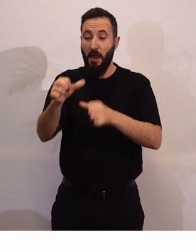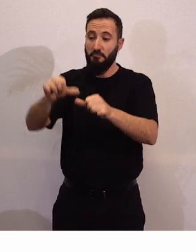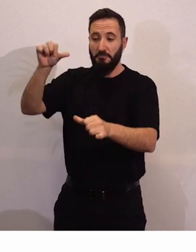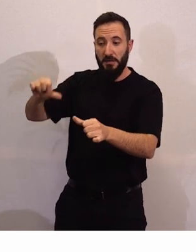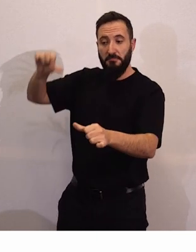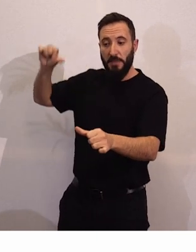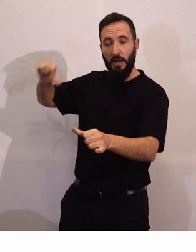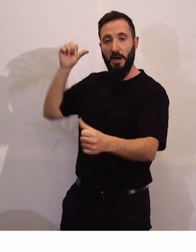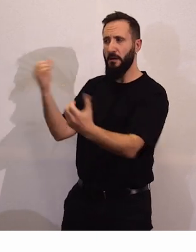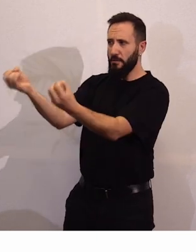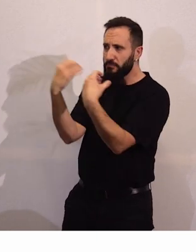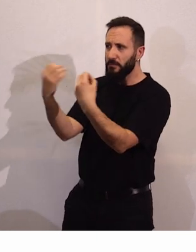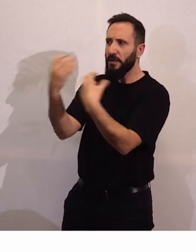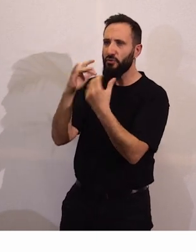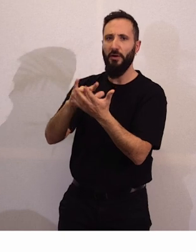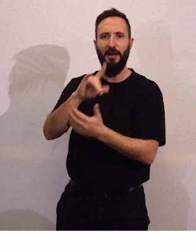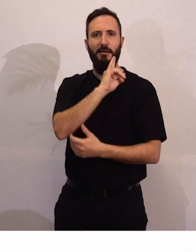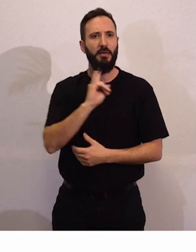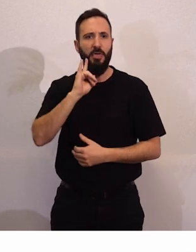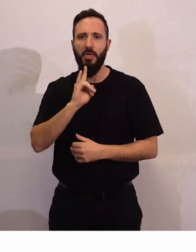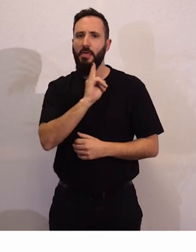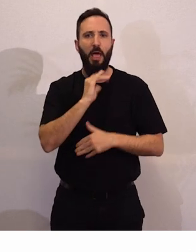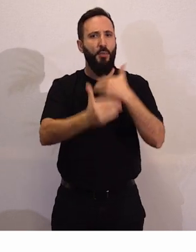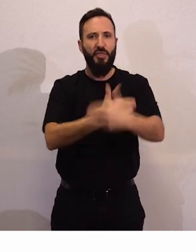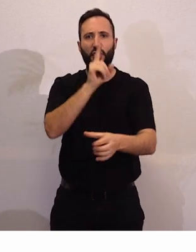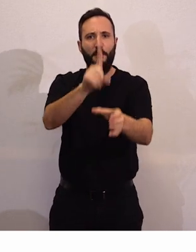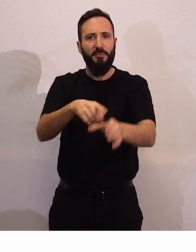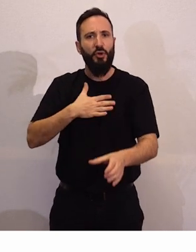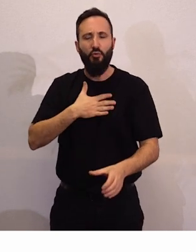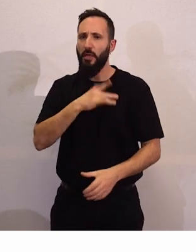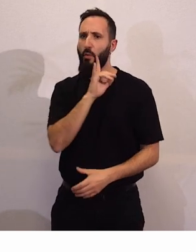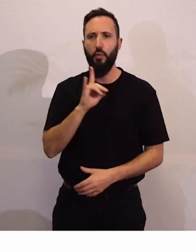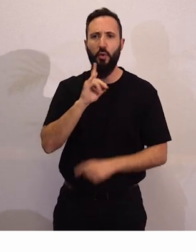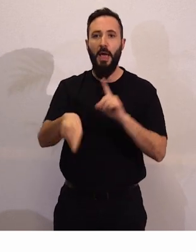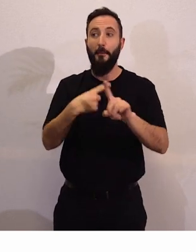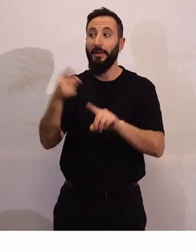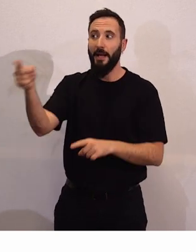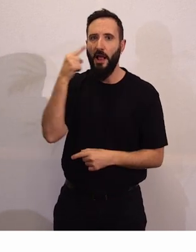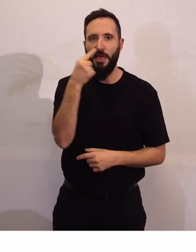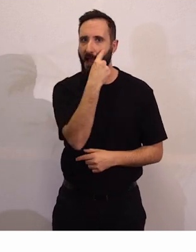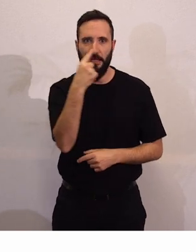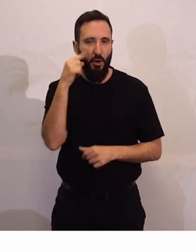admira nuestros procesos de participación y ha sido testigo de nuestro avance en este ámbito.